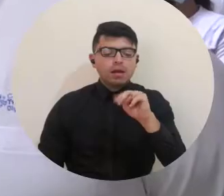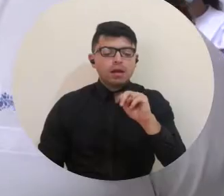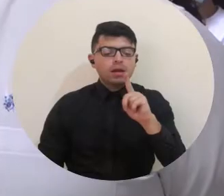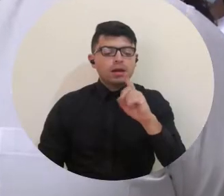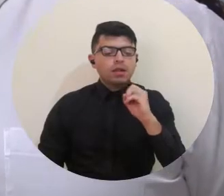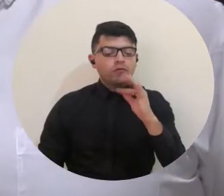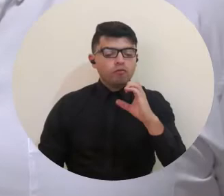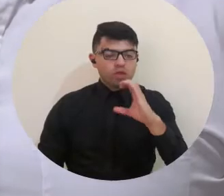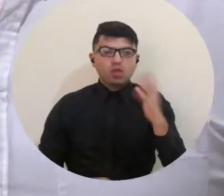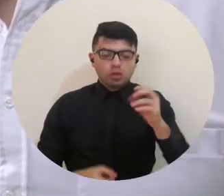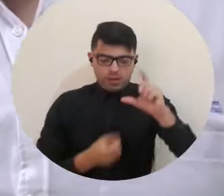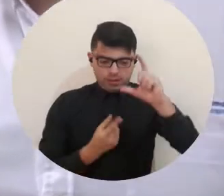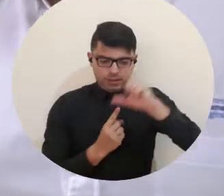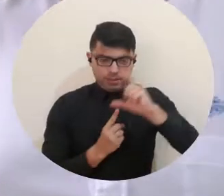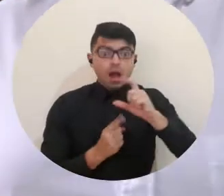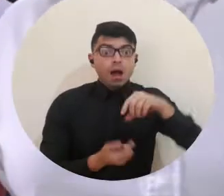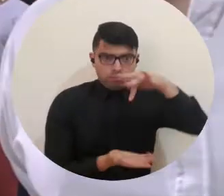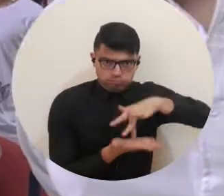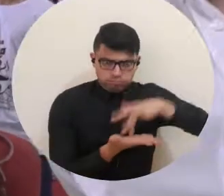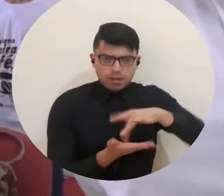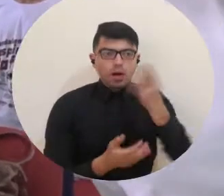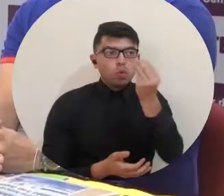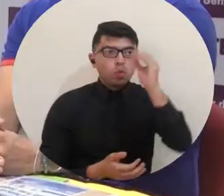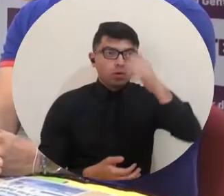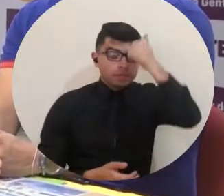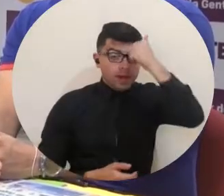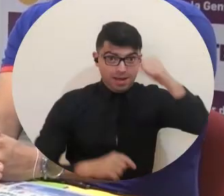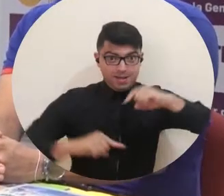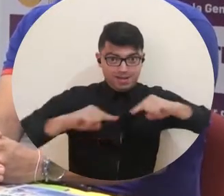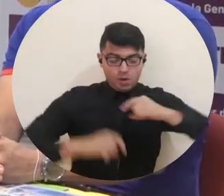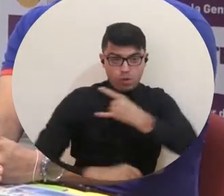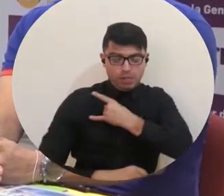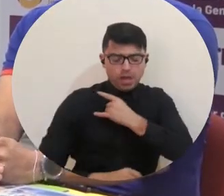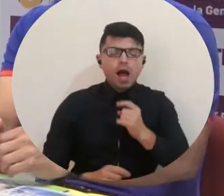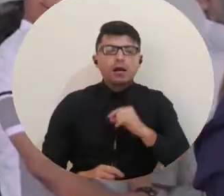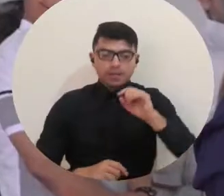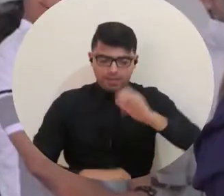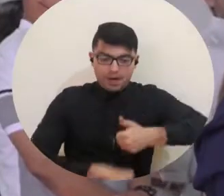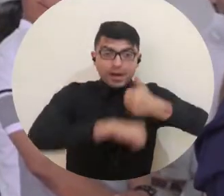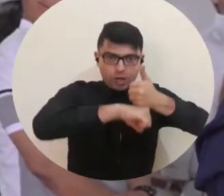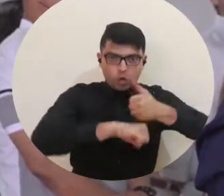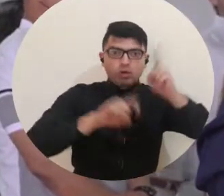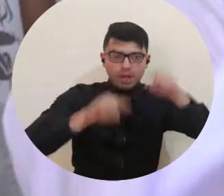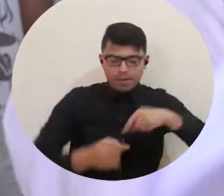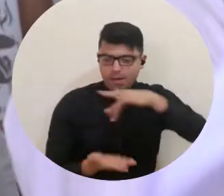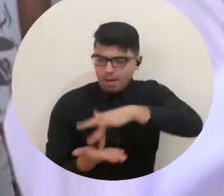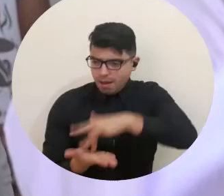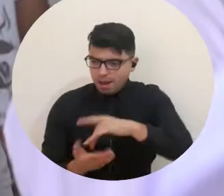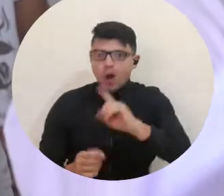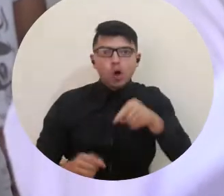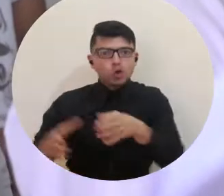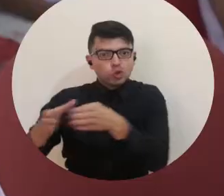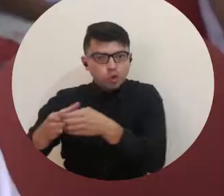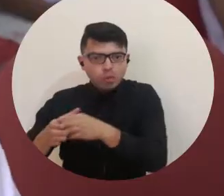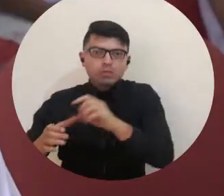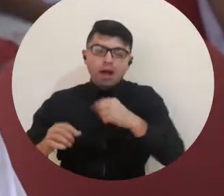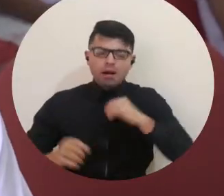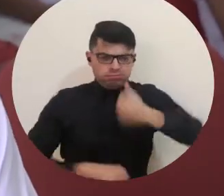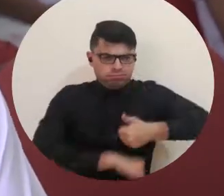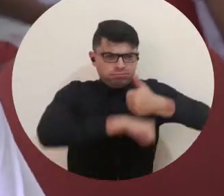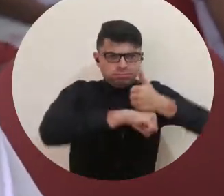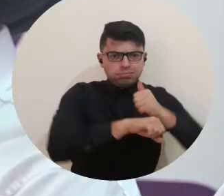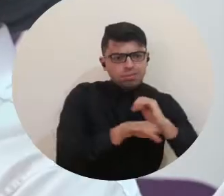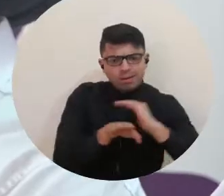Infotep en Ciénaga, con la participación de la Alma Mater, su rector Pablo Vera Salazar y los miembros del clúster Tasa de Calidad. El máximo